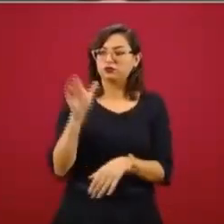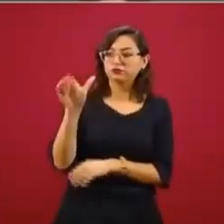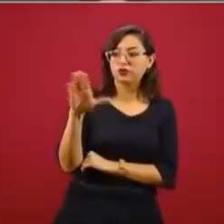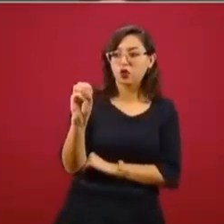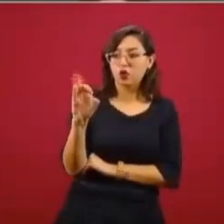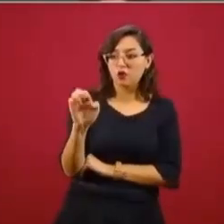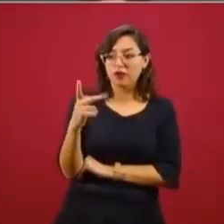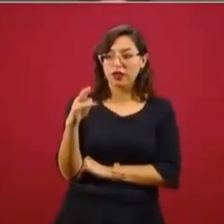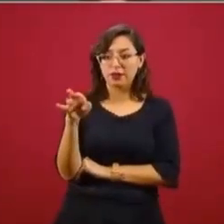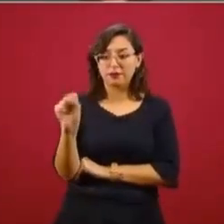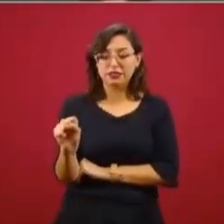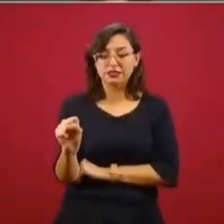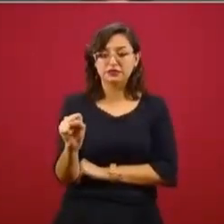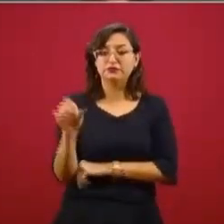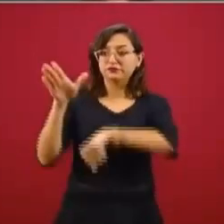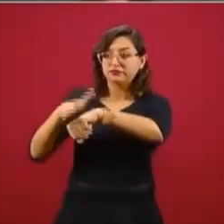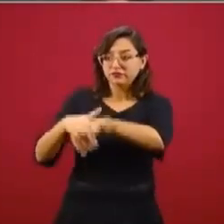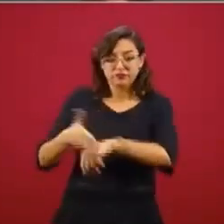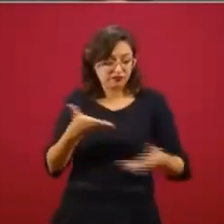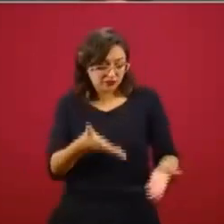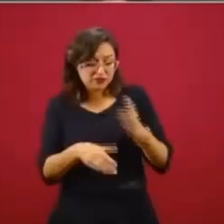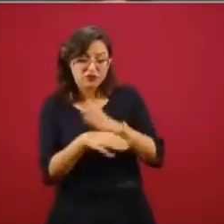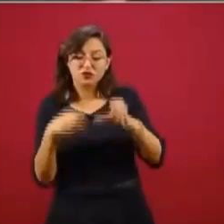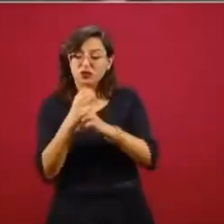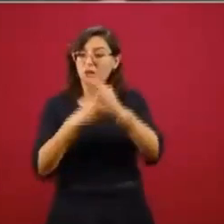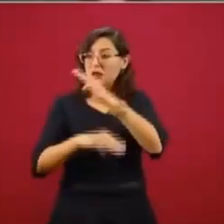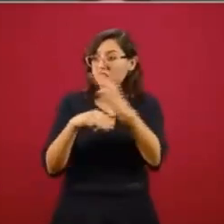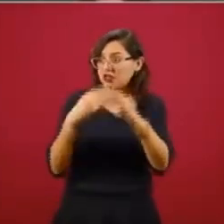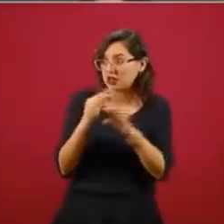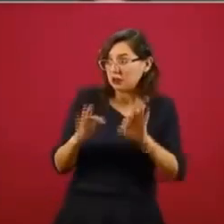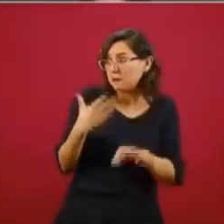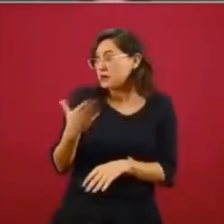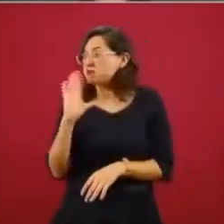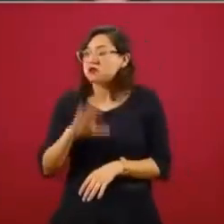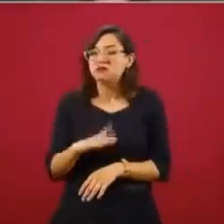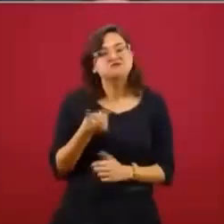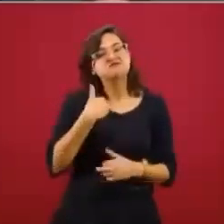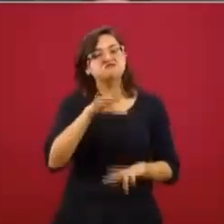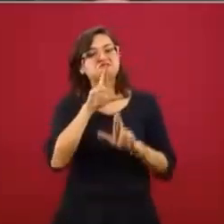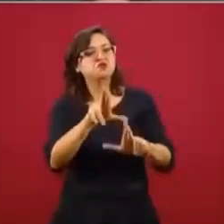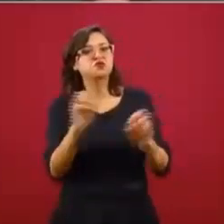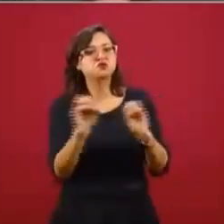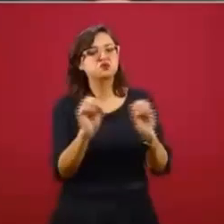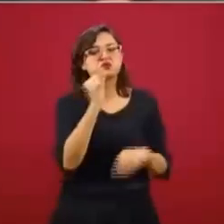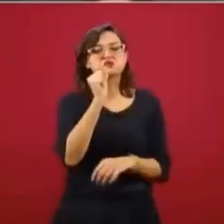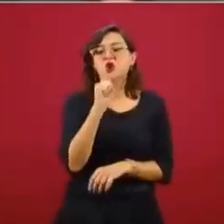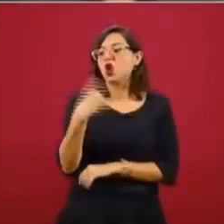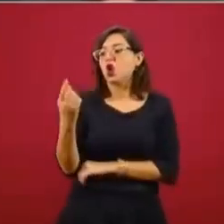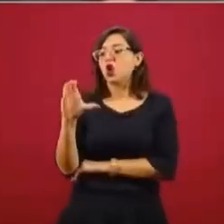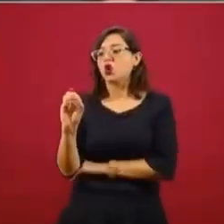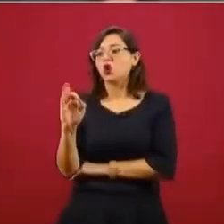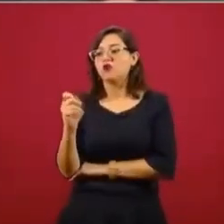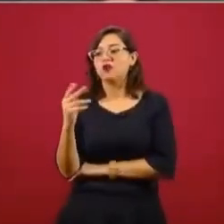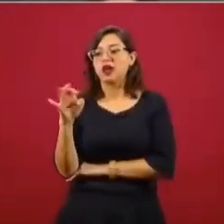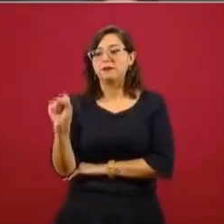la revisión de su producto, no han recibido respuesta. Al preguntar a Cofepris qué pasa, ellos argumentan